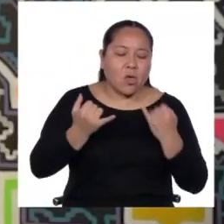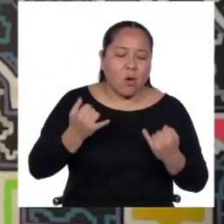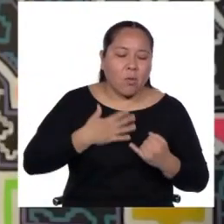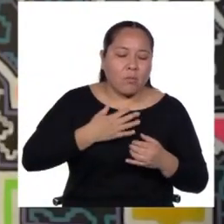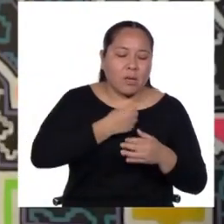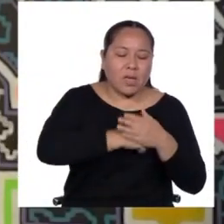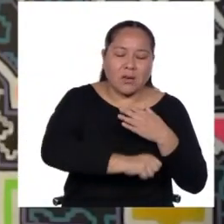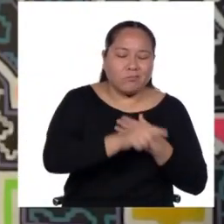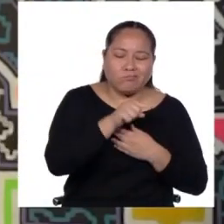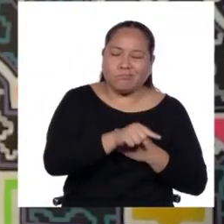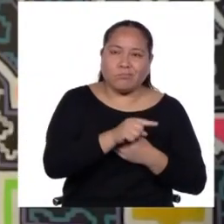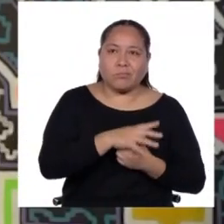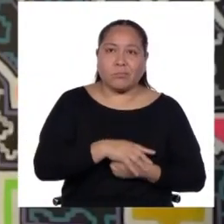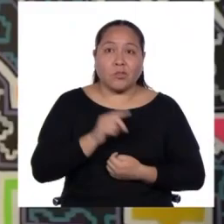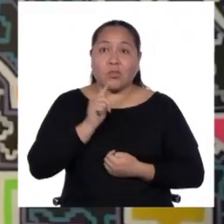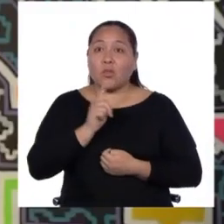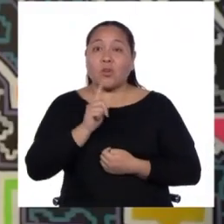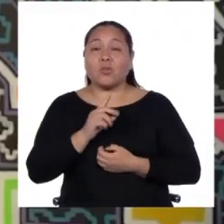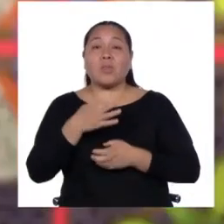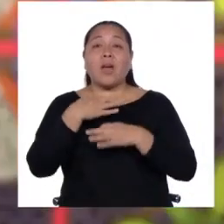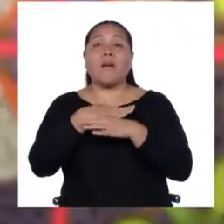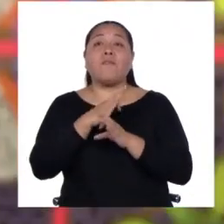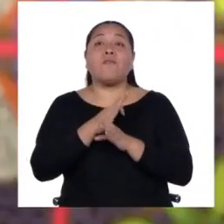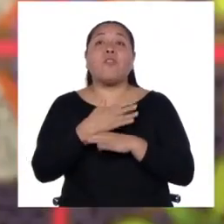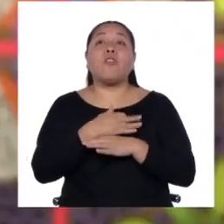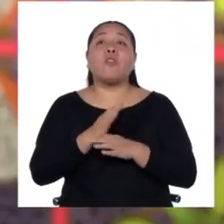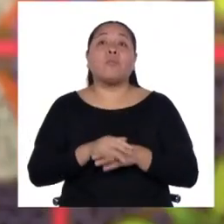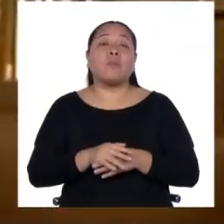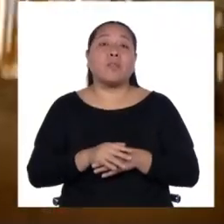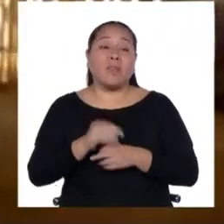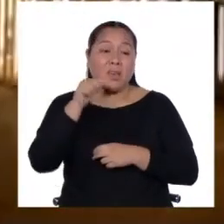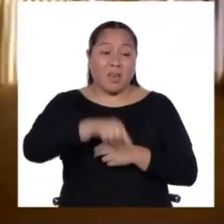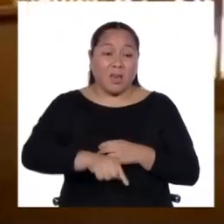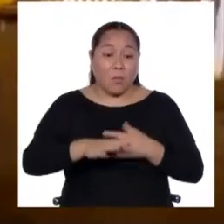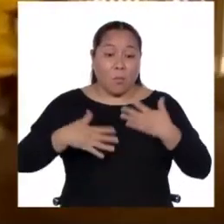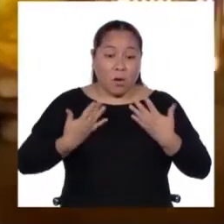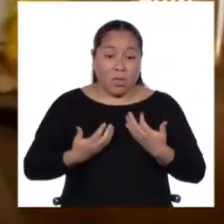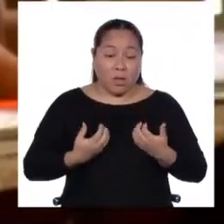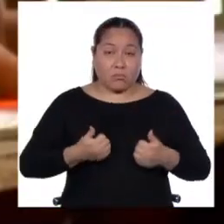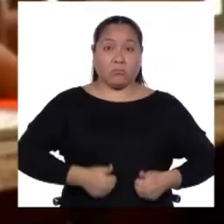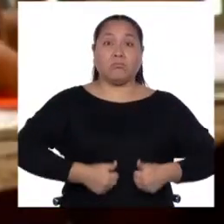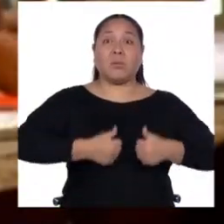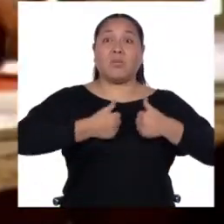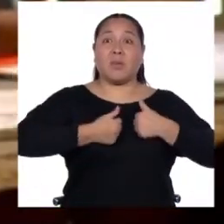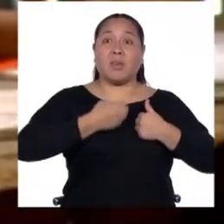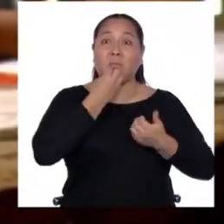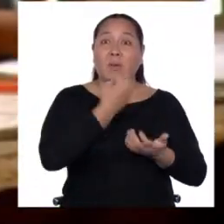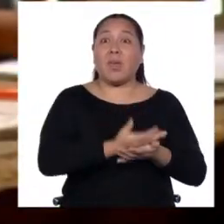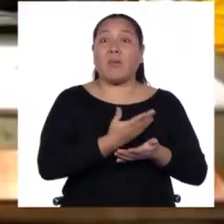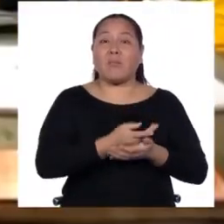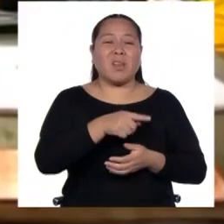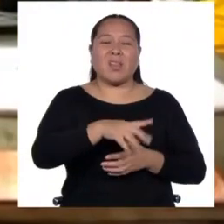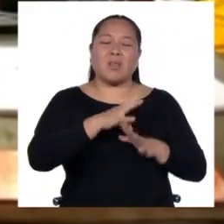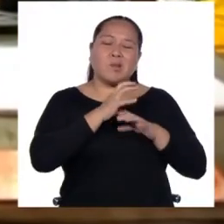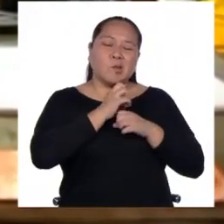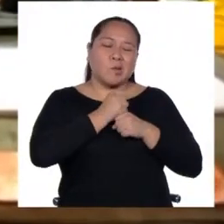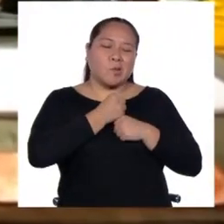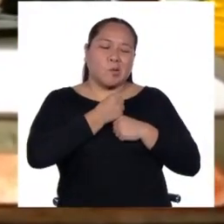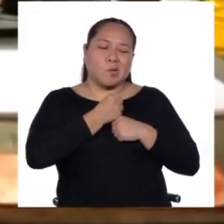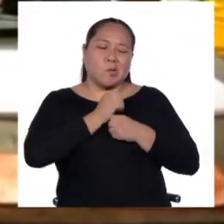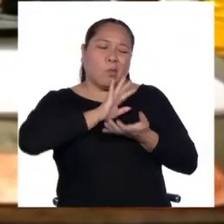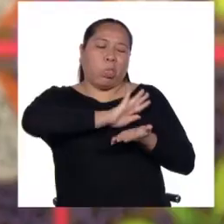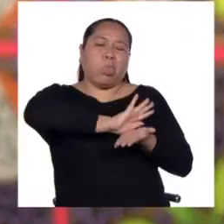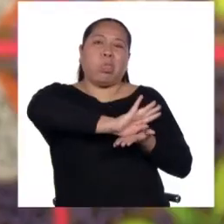lo hace como una estrategia de supervivencia para que sus hijos no sufran la exclusión